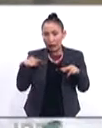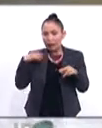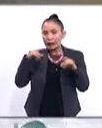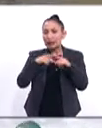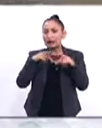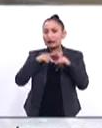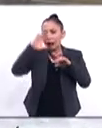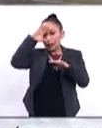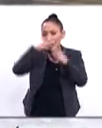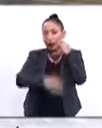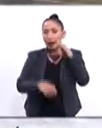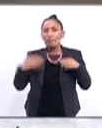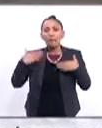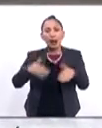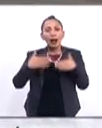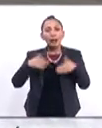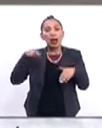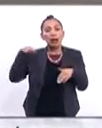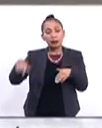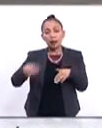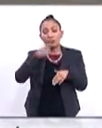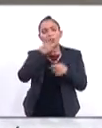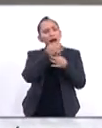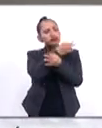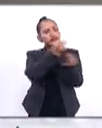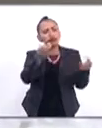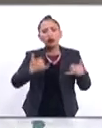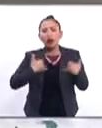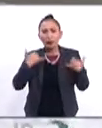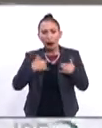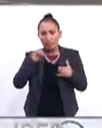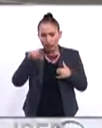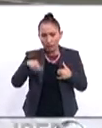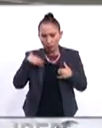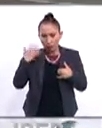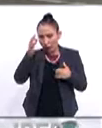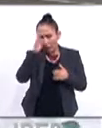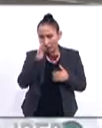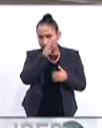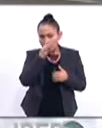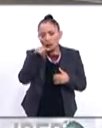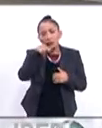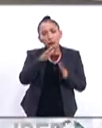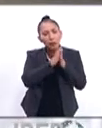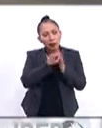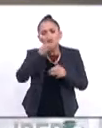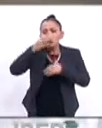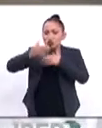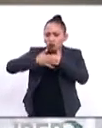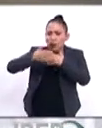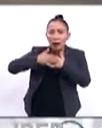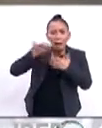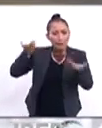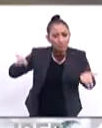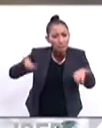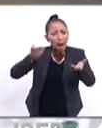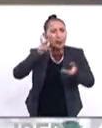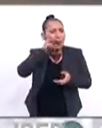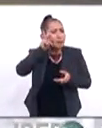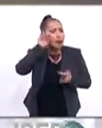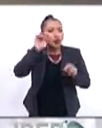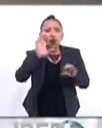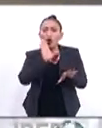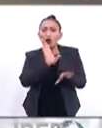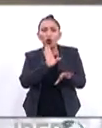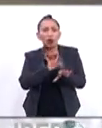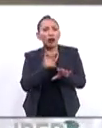Católica en Panamá y él pues ha dicho a los jóvenes en ese encuentro que hagan ruido como lo ha pedido el Papa Francisco que no